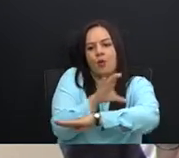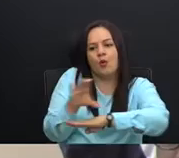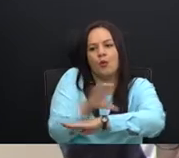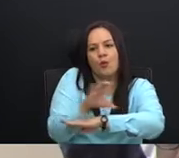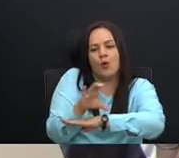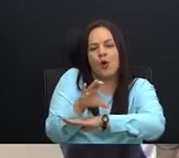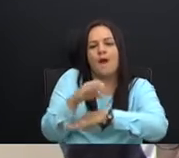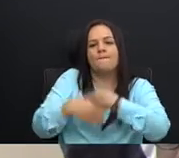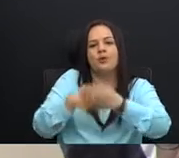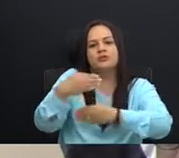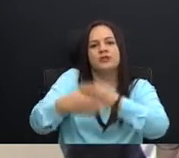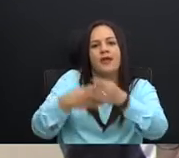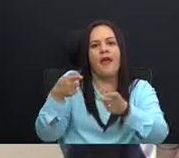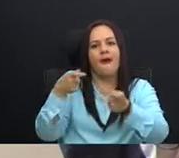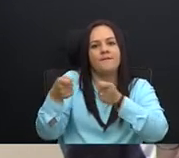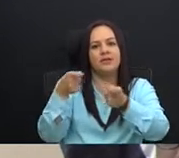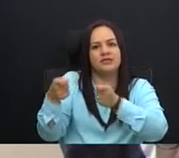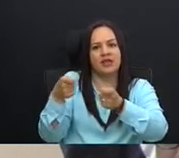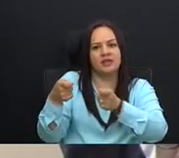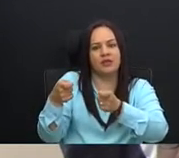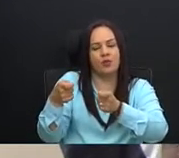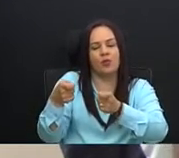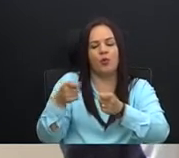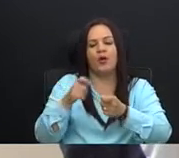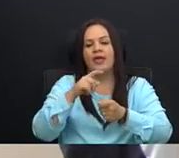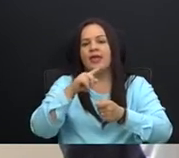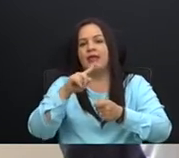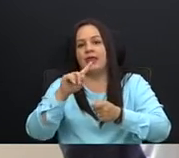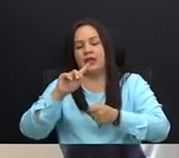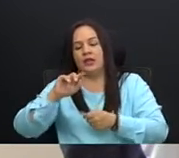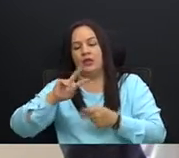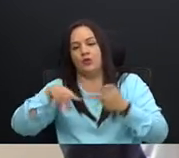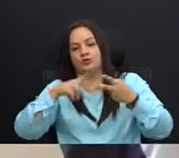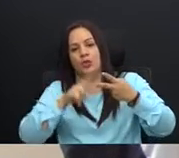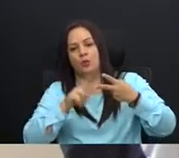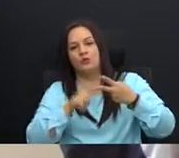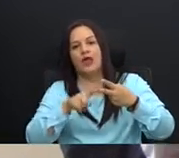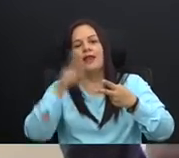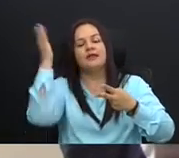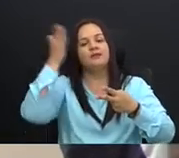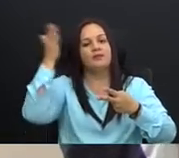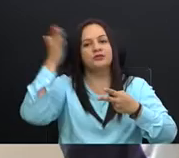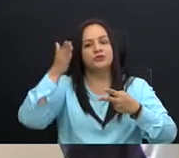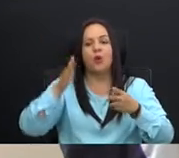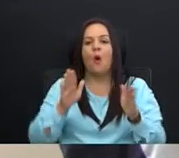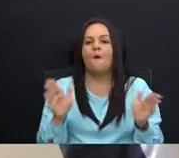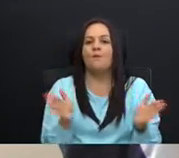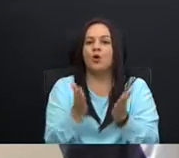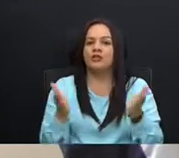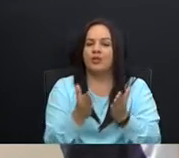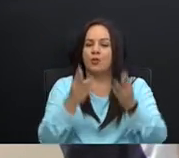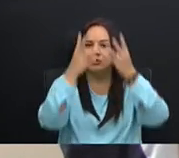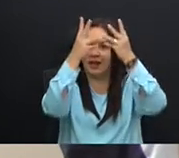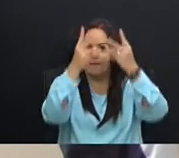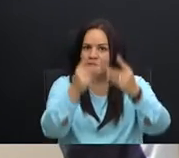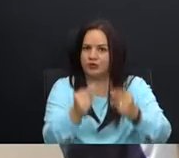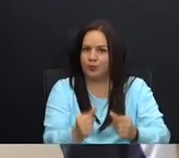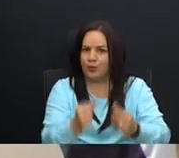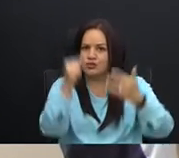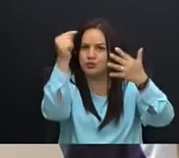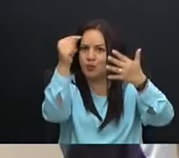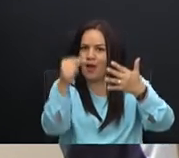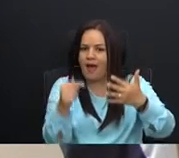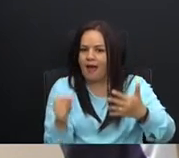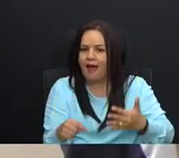y lo otro, es, como lo mencioné, hace un ratito, en la exposición, de motivos, del presupuesto, si se